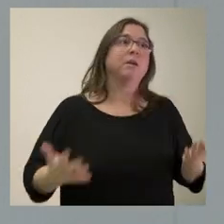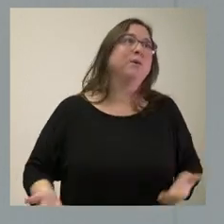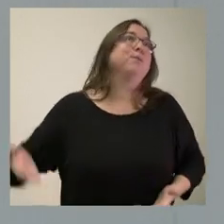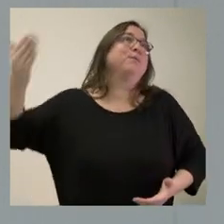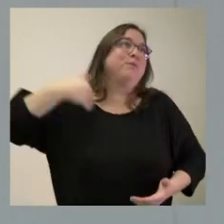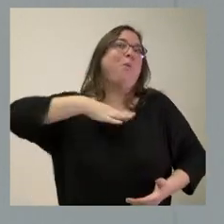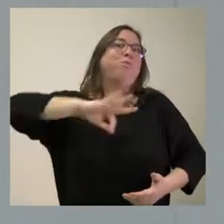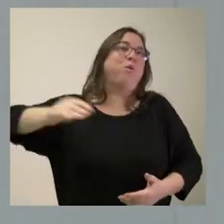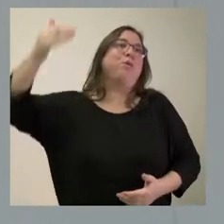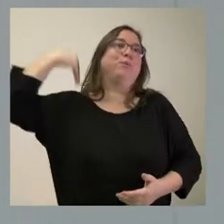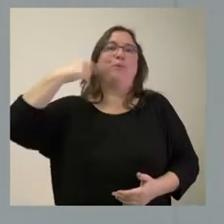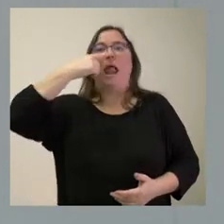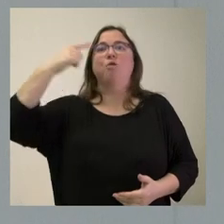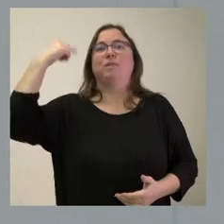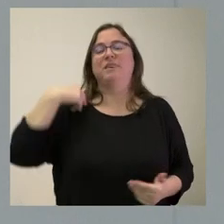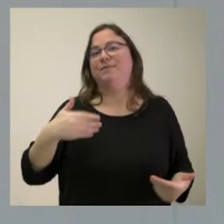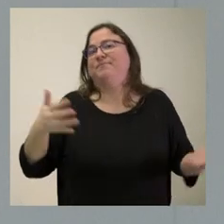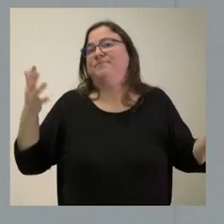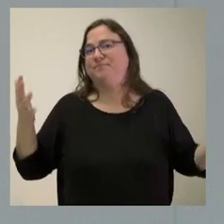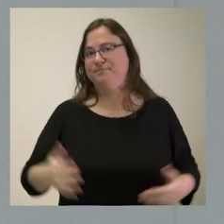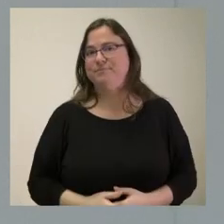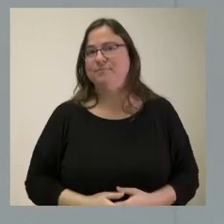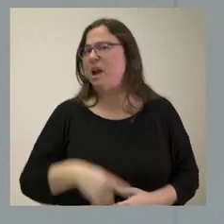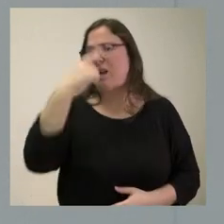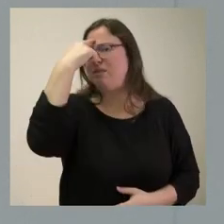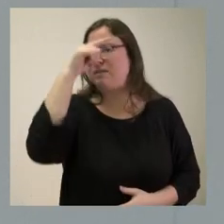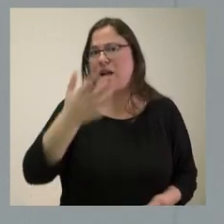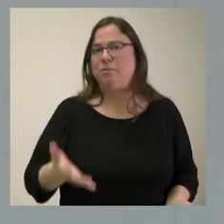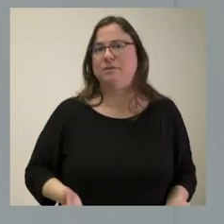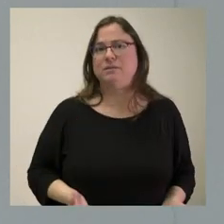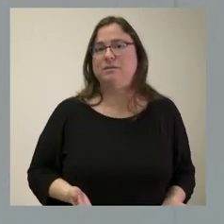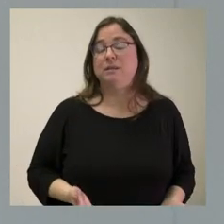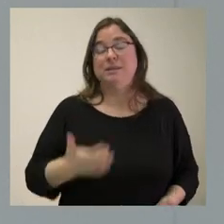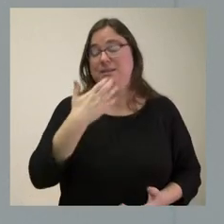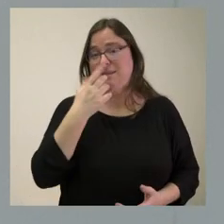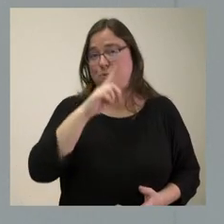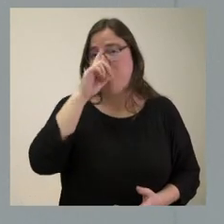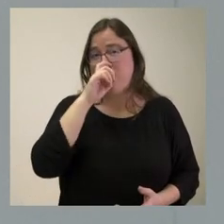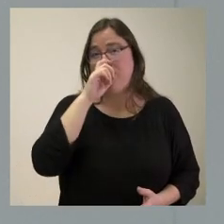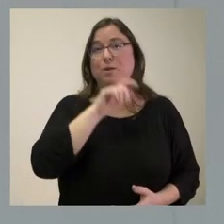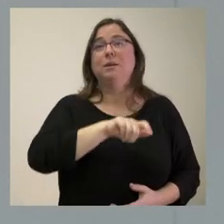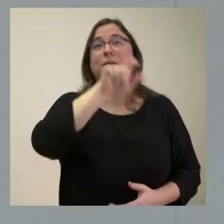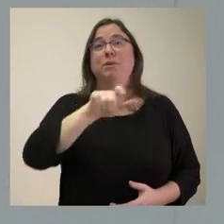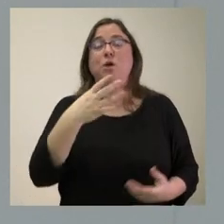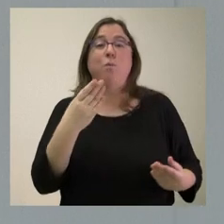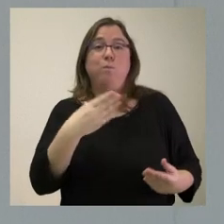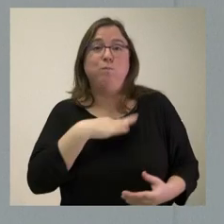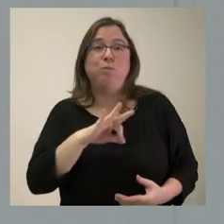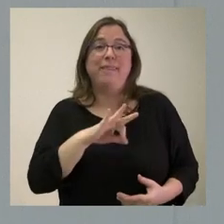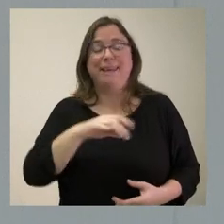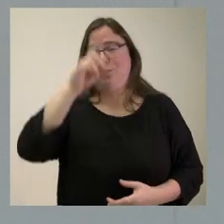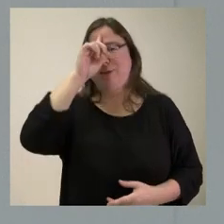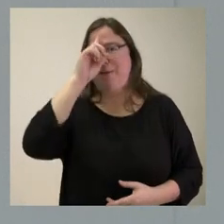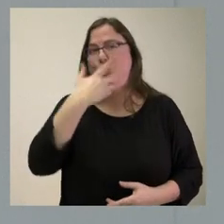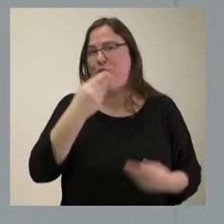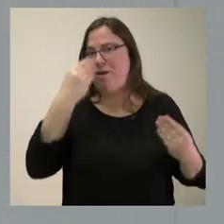pasado hace un año. Sabe que usted, y si no lo recuerdo, porque hay mucha gente que a lo mejor no está en el día de la política